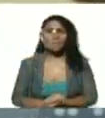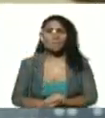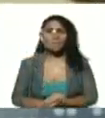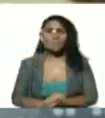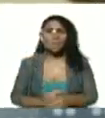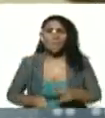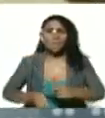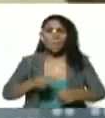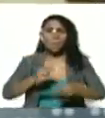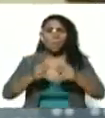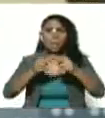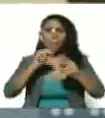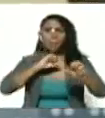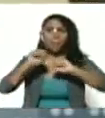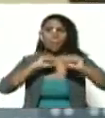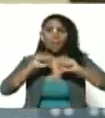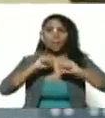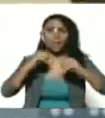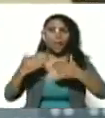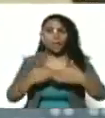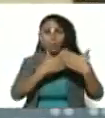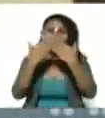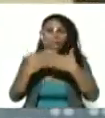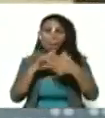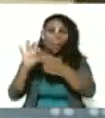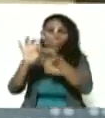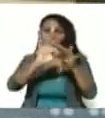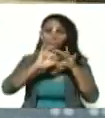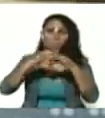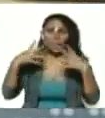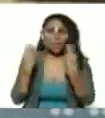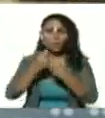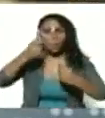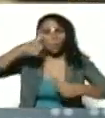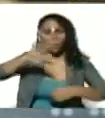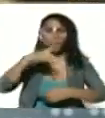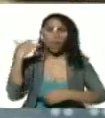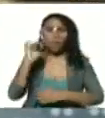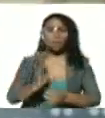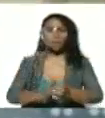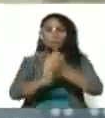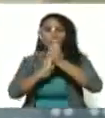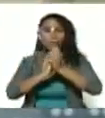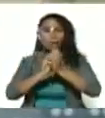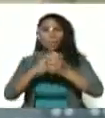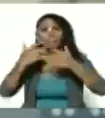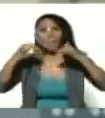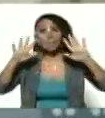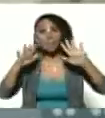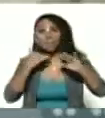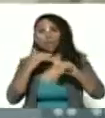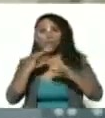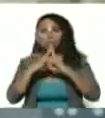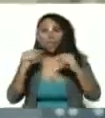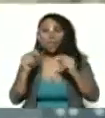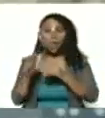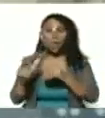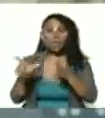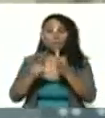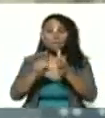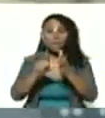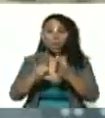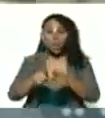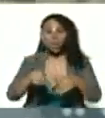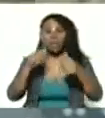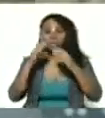Construyó el movimiento estudiantil de unidad con el pueblo, que tenía el liderazgo prácticamente de todos los liceos y buena